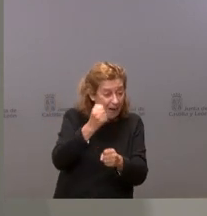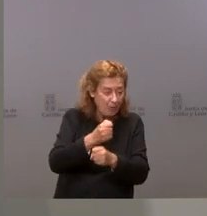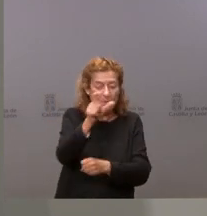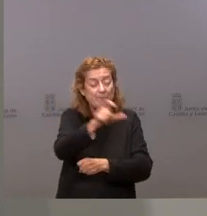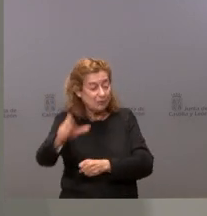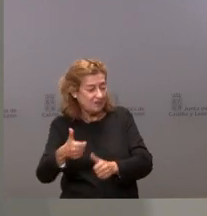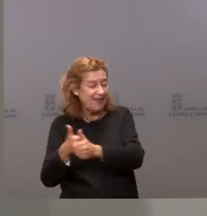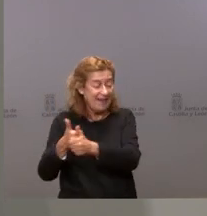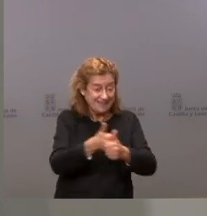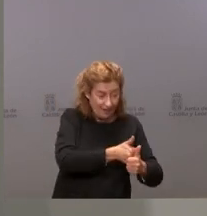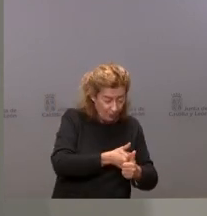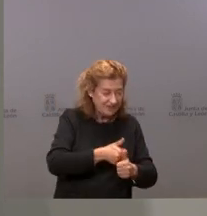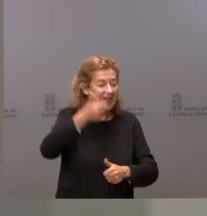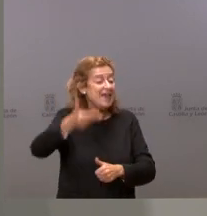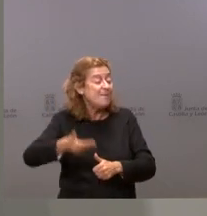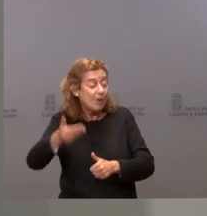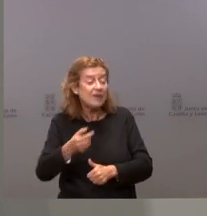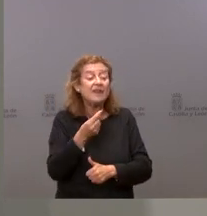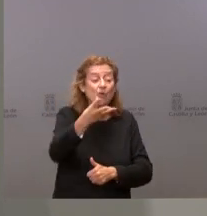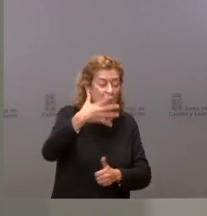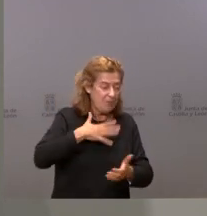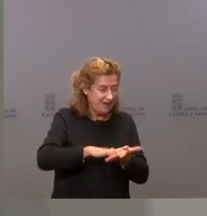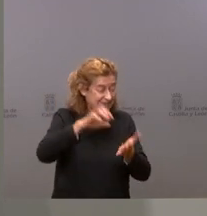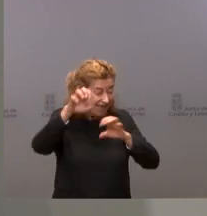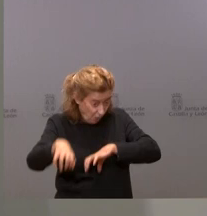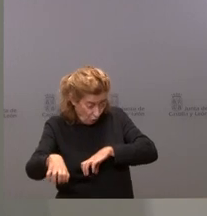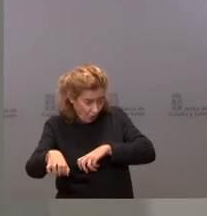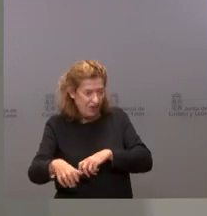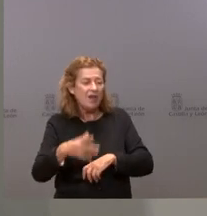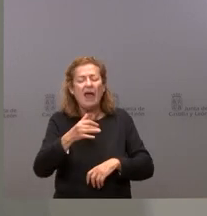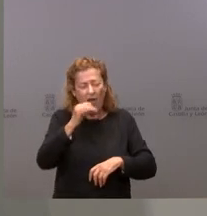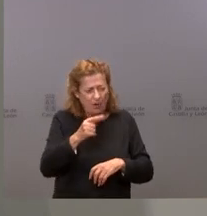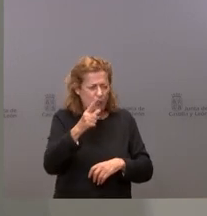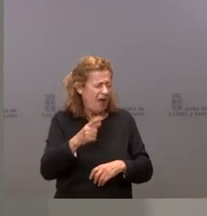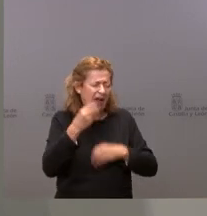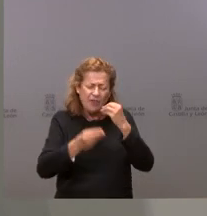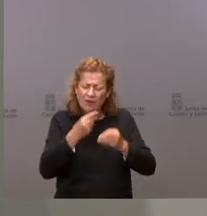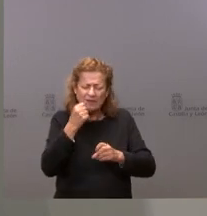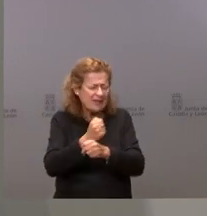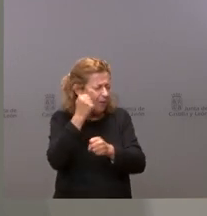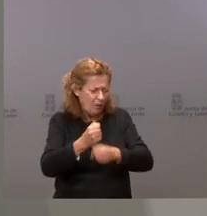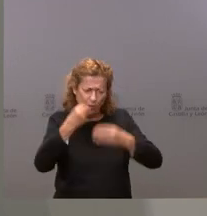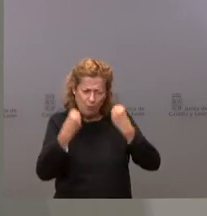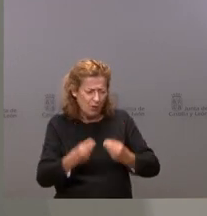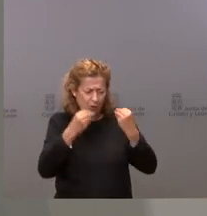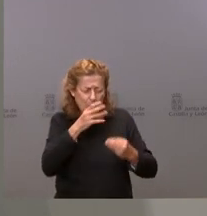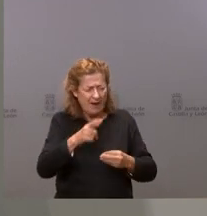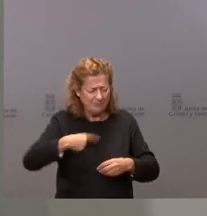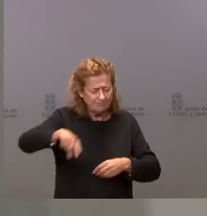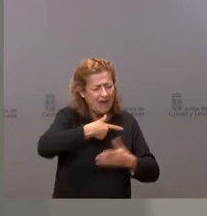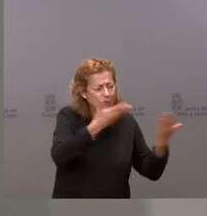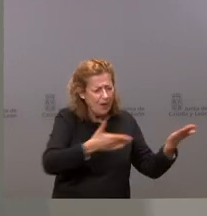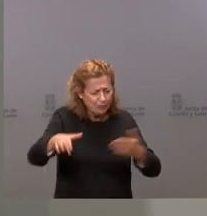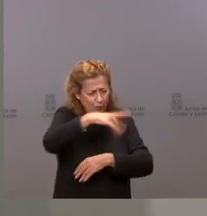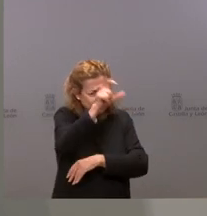rastreadores, el importante número que tenemos en Castiglione, que están realizando una muy buena tarea al servicio de la población y